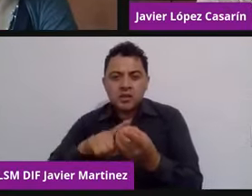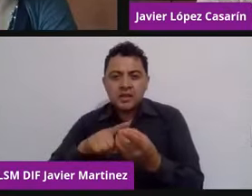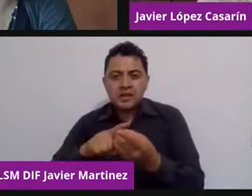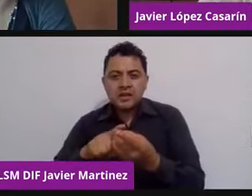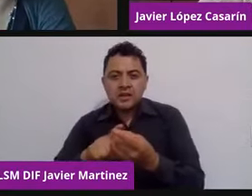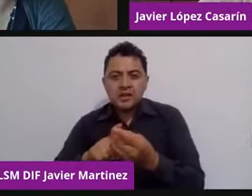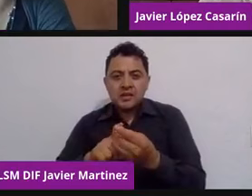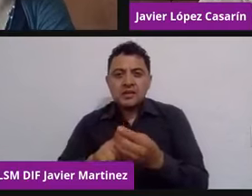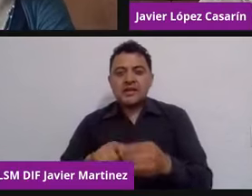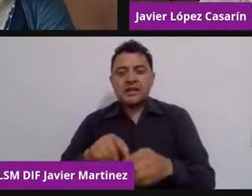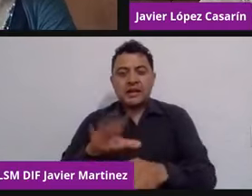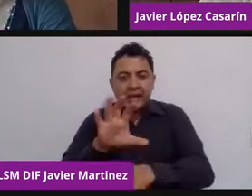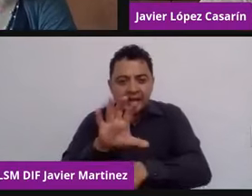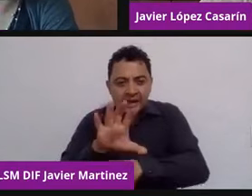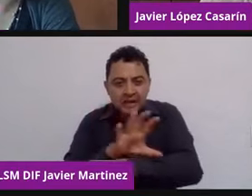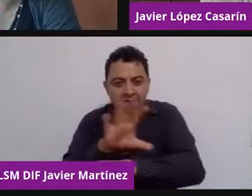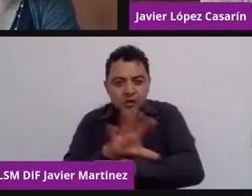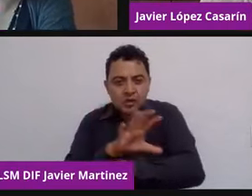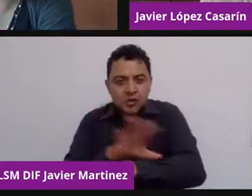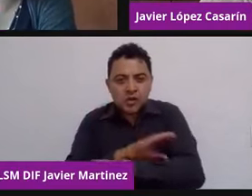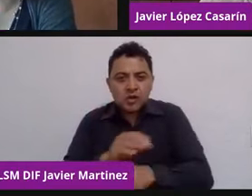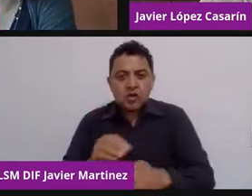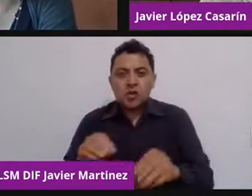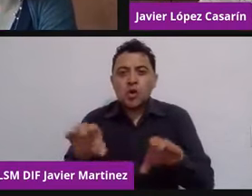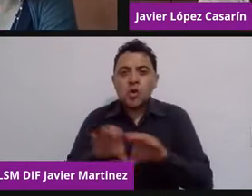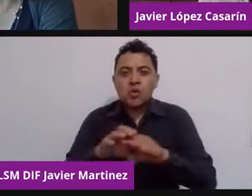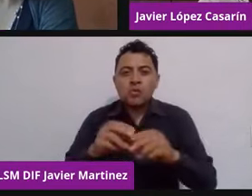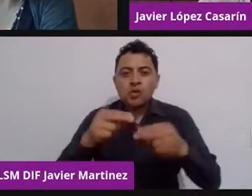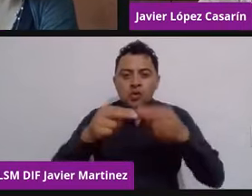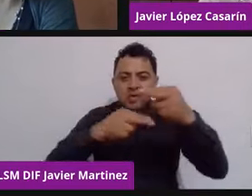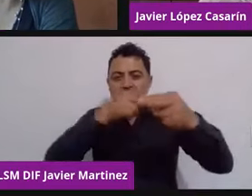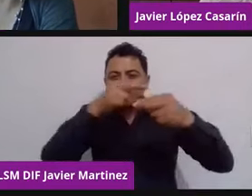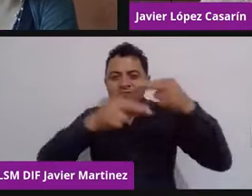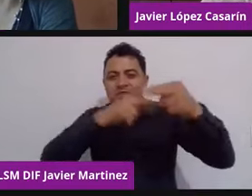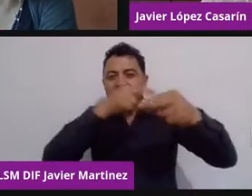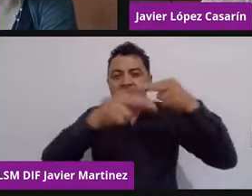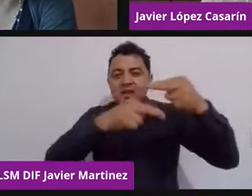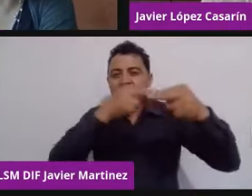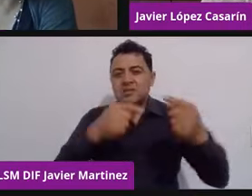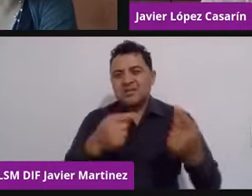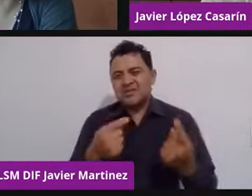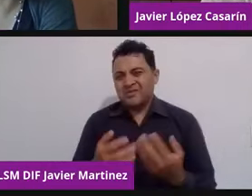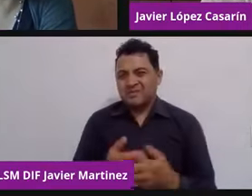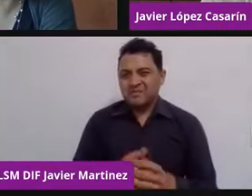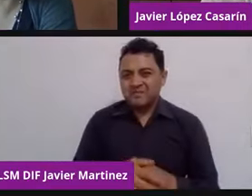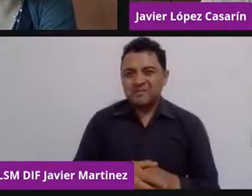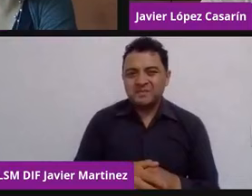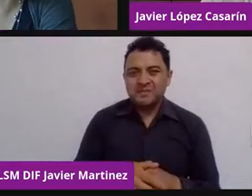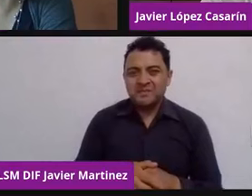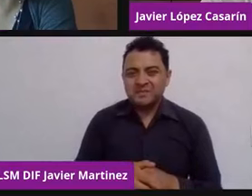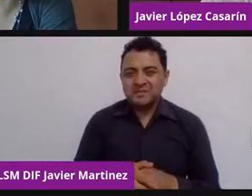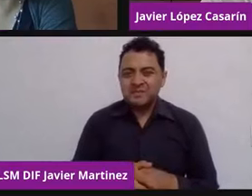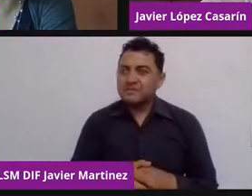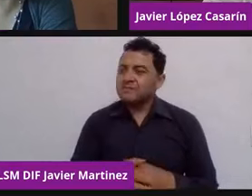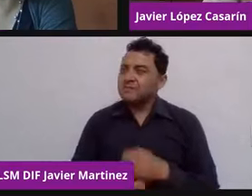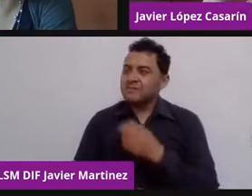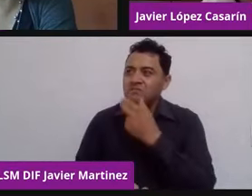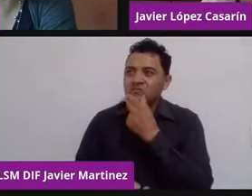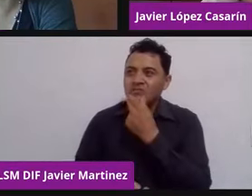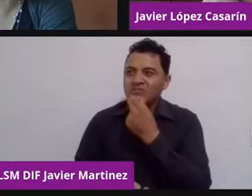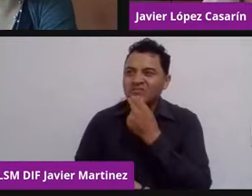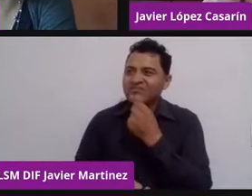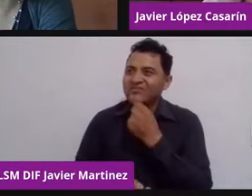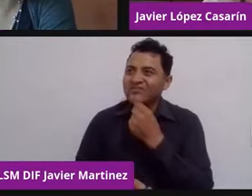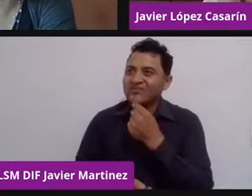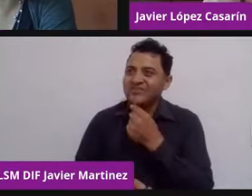Mito no es porque es una realidad. Reto, pues lleva muchos retos. A fin de cuentas, habría que entender